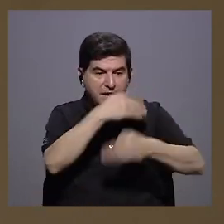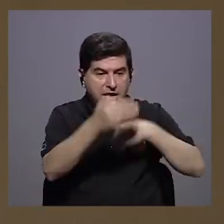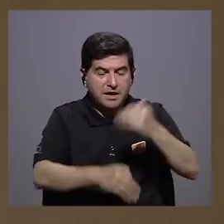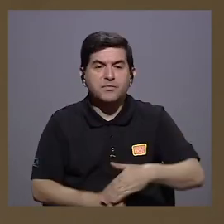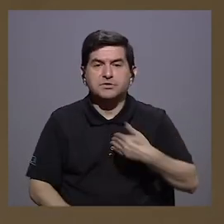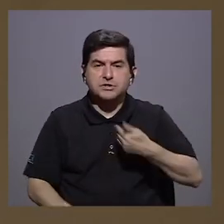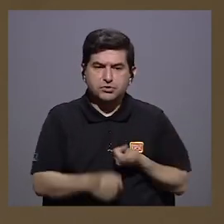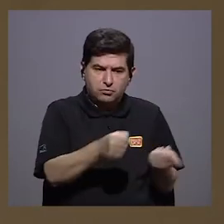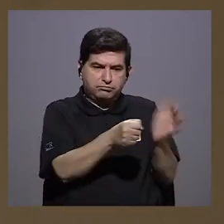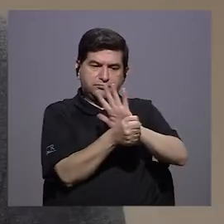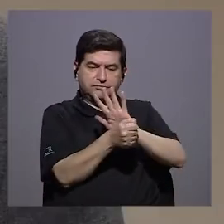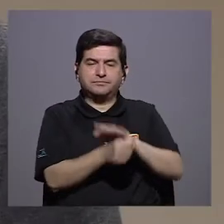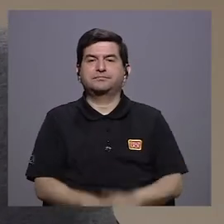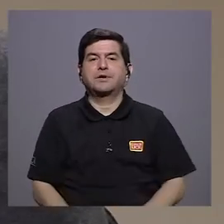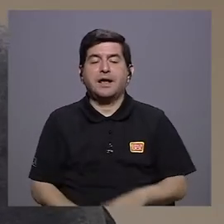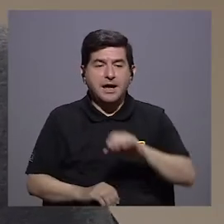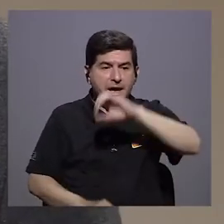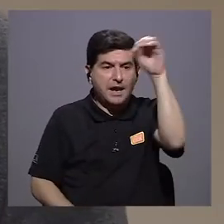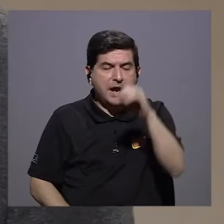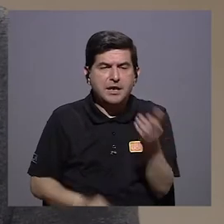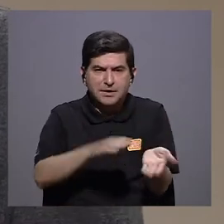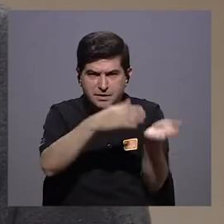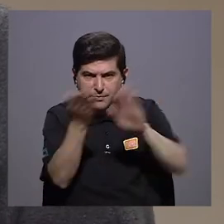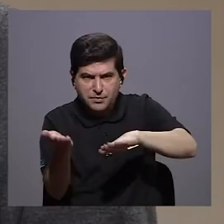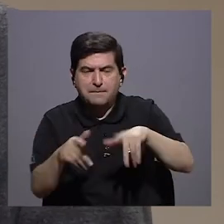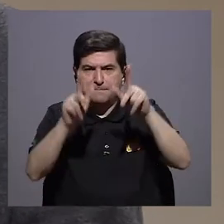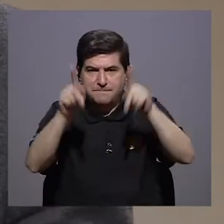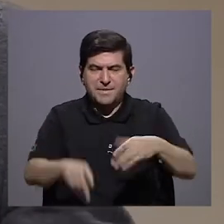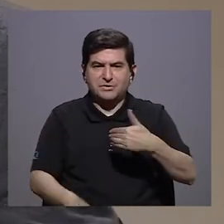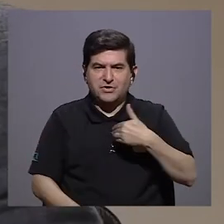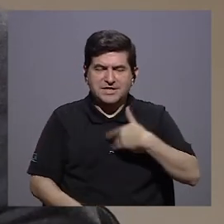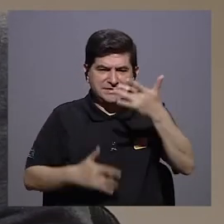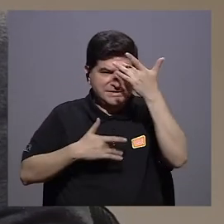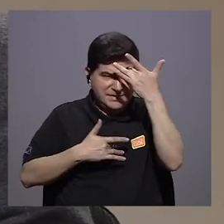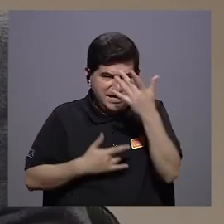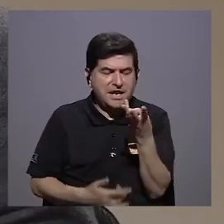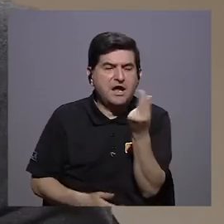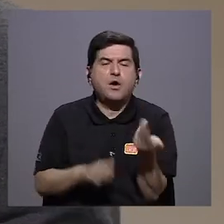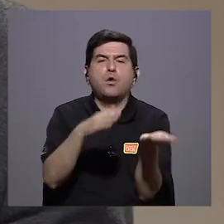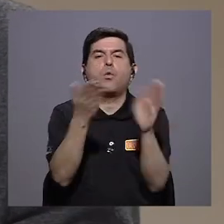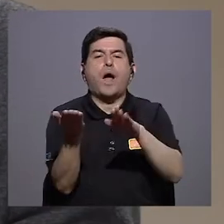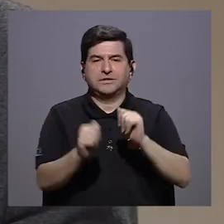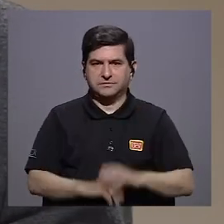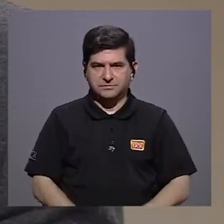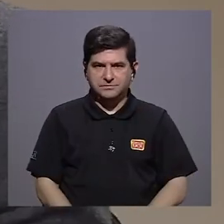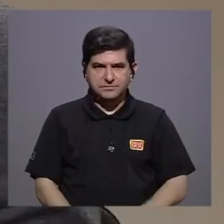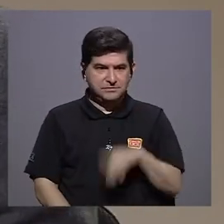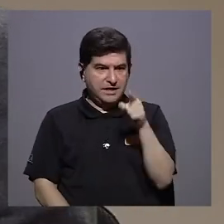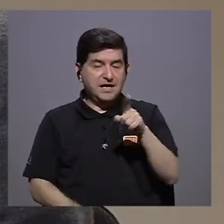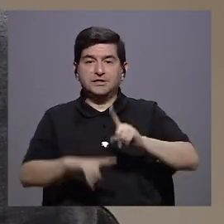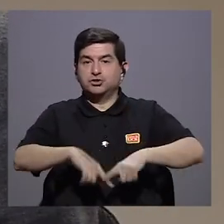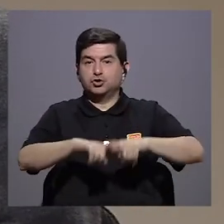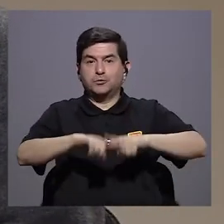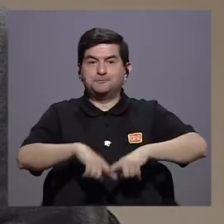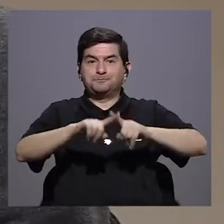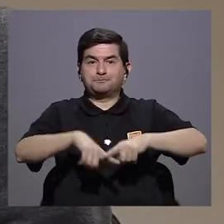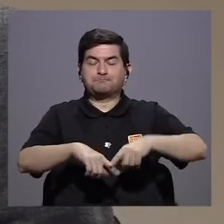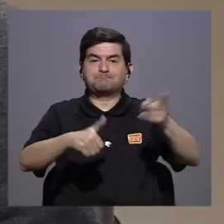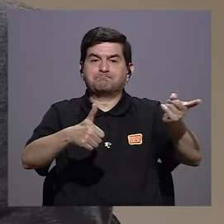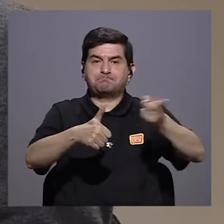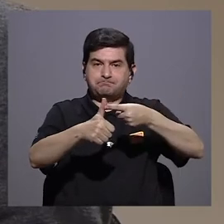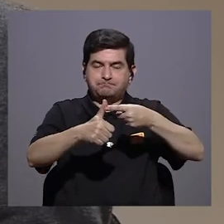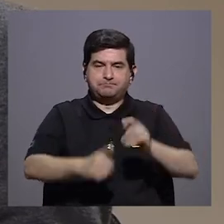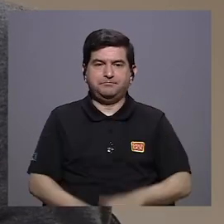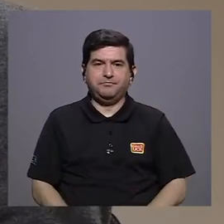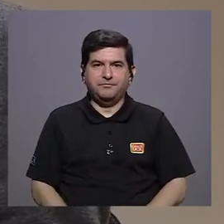comportamiento del COVID-19. Claro, la tasa de letalidad lo que nos dice es, de las personas que tienen la enfermedad, cuántos se mueren. Entonces, eso va a depender mucho de,